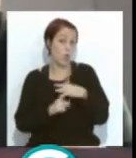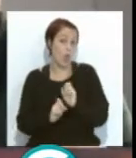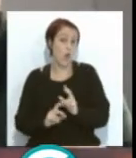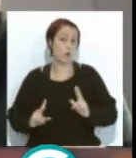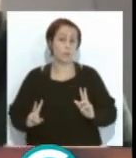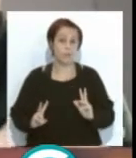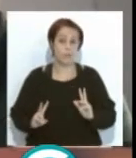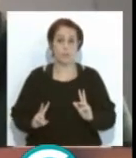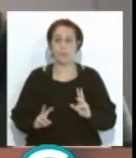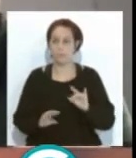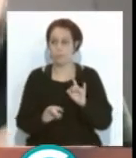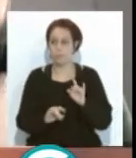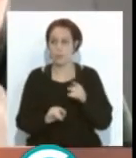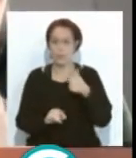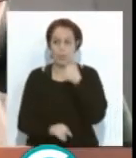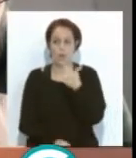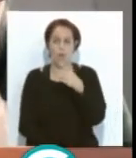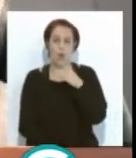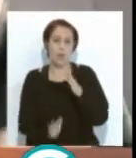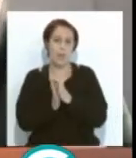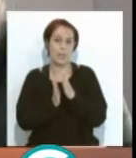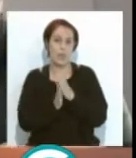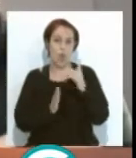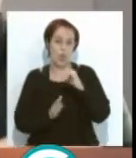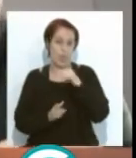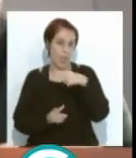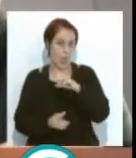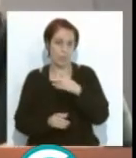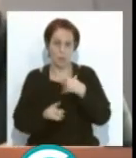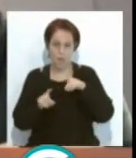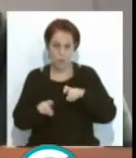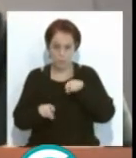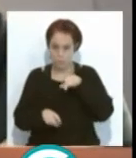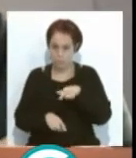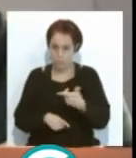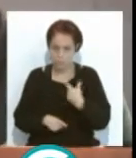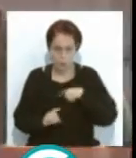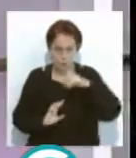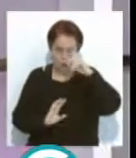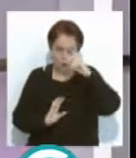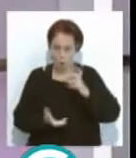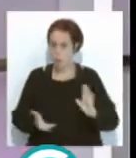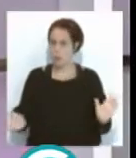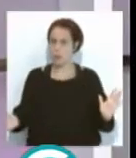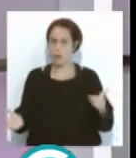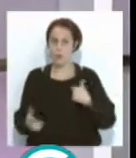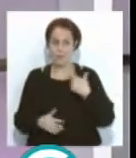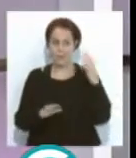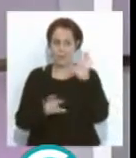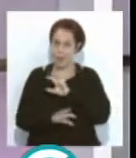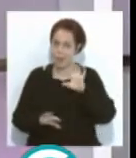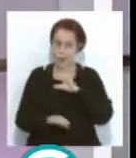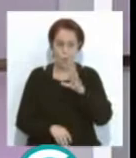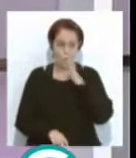Sí, sí, vamos, lo que comentaba Diego de los descansos, eso fue de loco. Me he reído cuando lo ha dicho